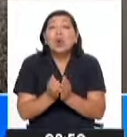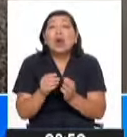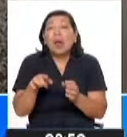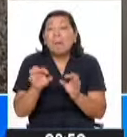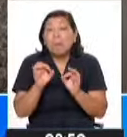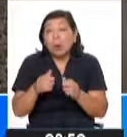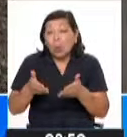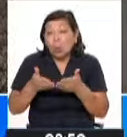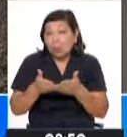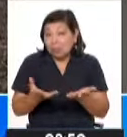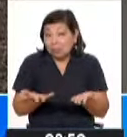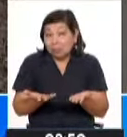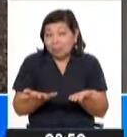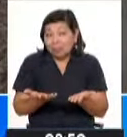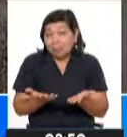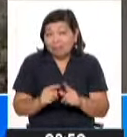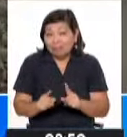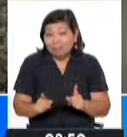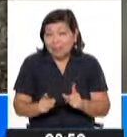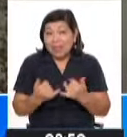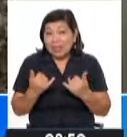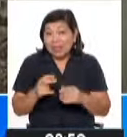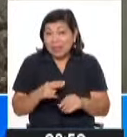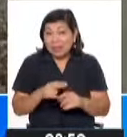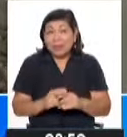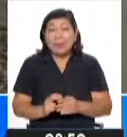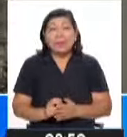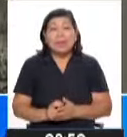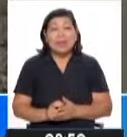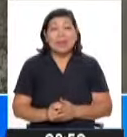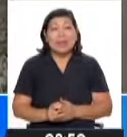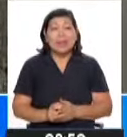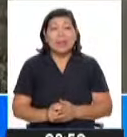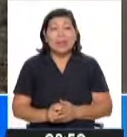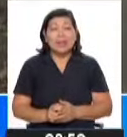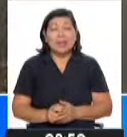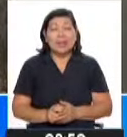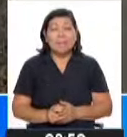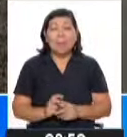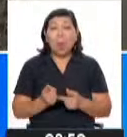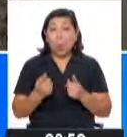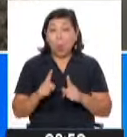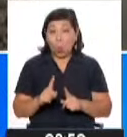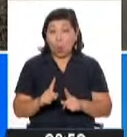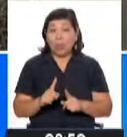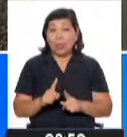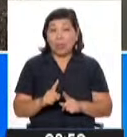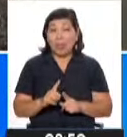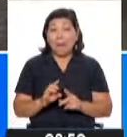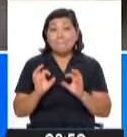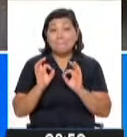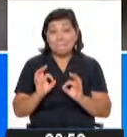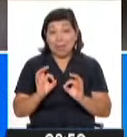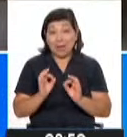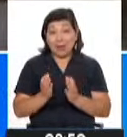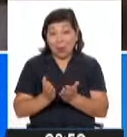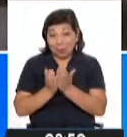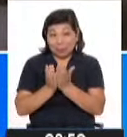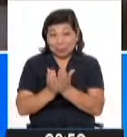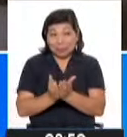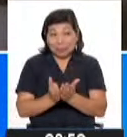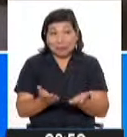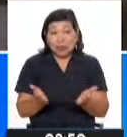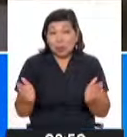o una embarcación se tope con un fenómeno de esta naturaleza exactamente? O cuando hablamos del peligro para embarcaciones, sobre todo